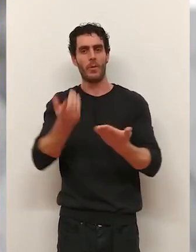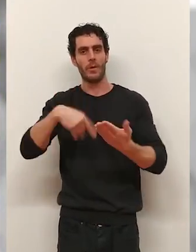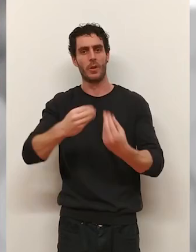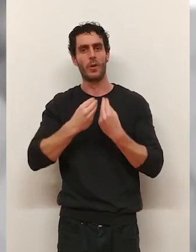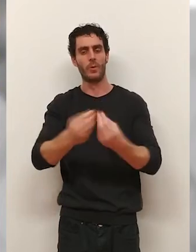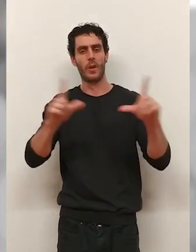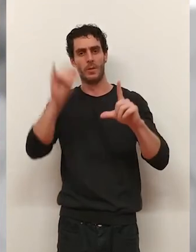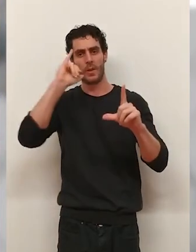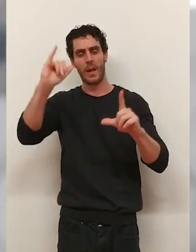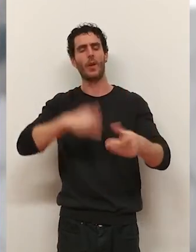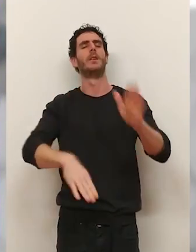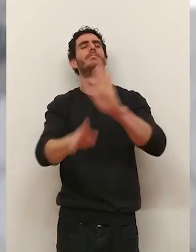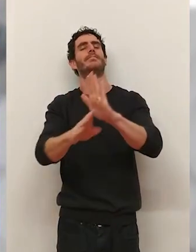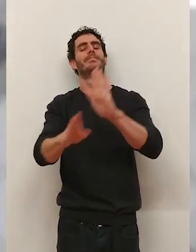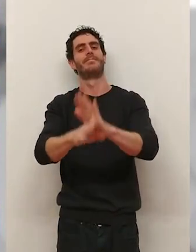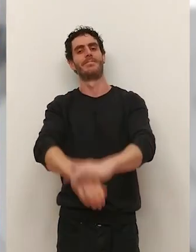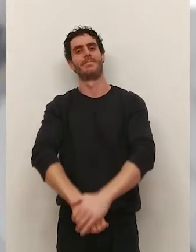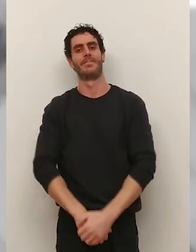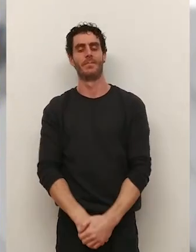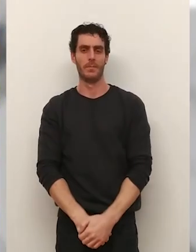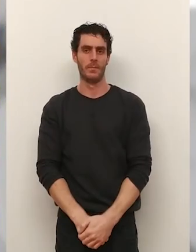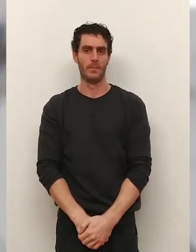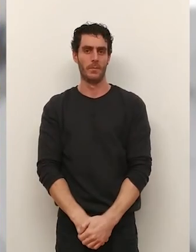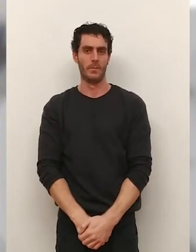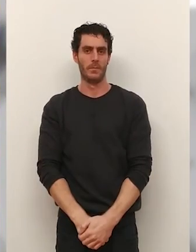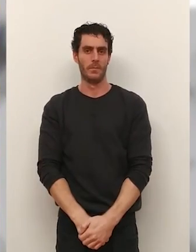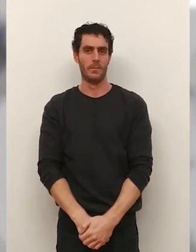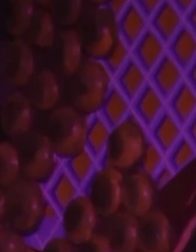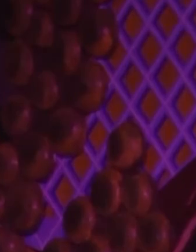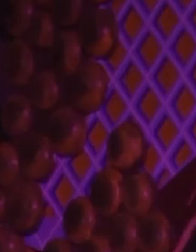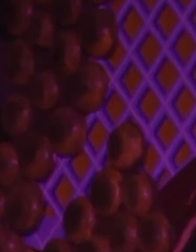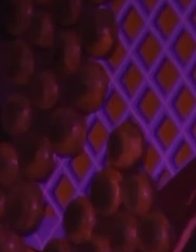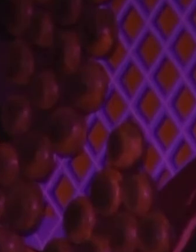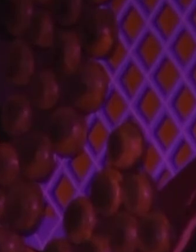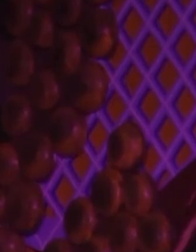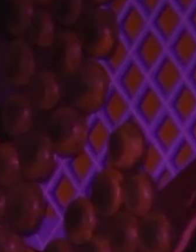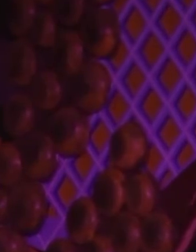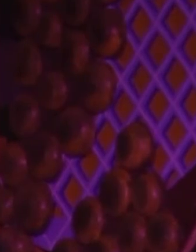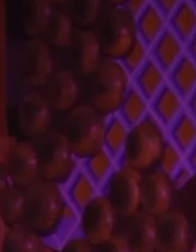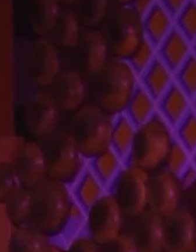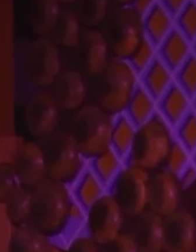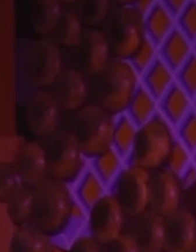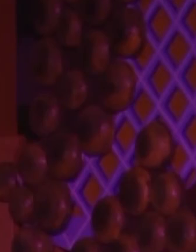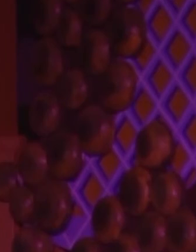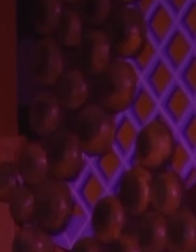Gracias por su confianza y sigan en la compañía de TVR. Fado Fado me falta su boca